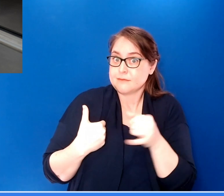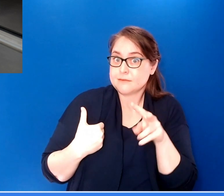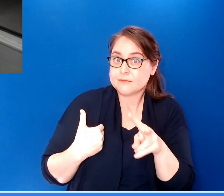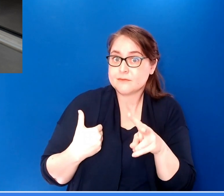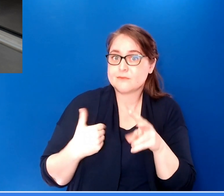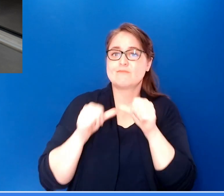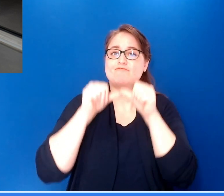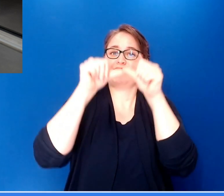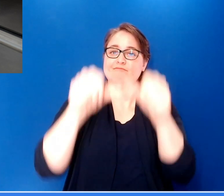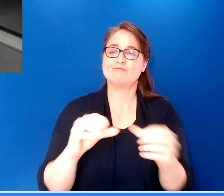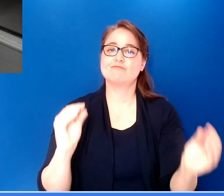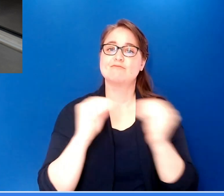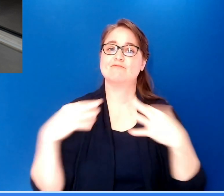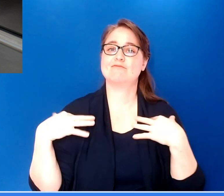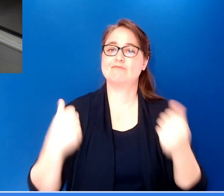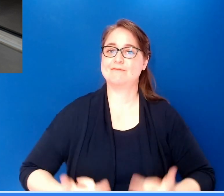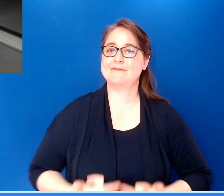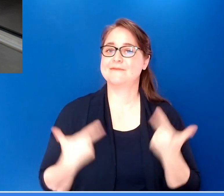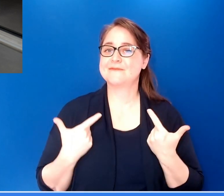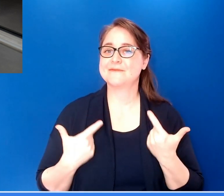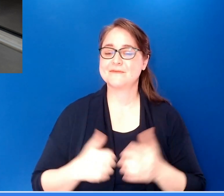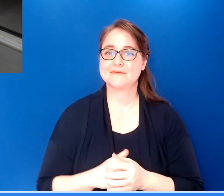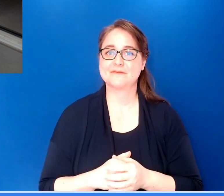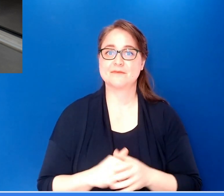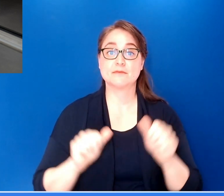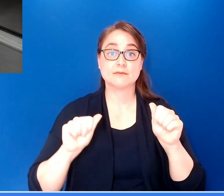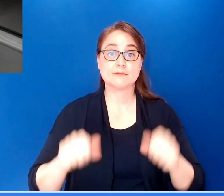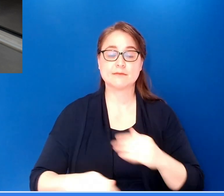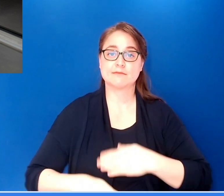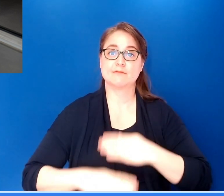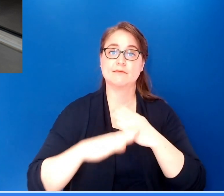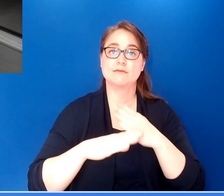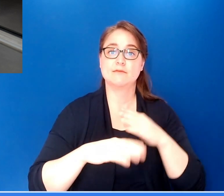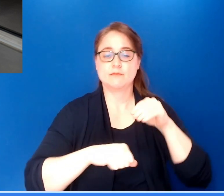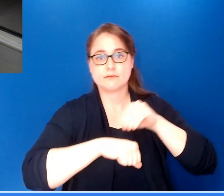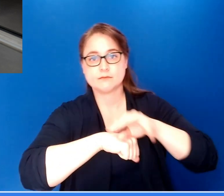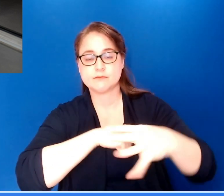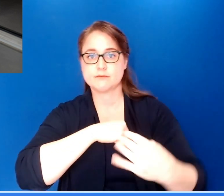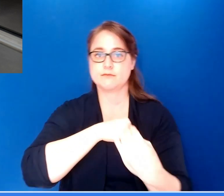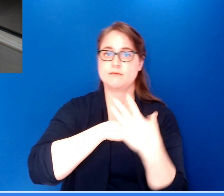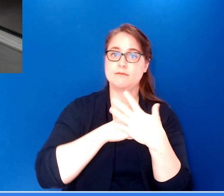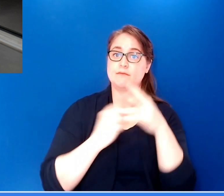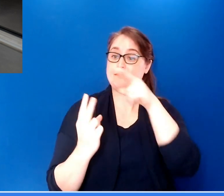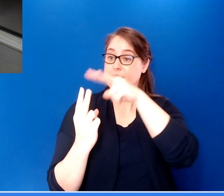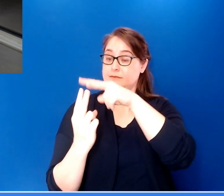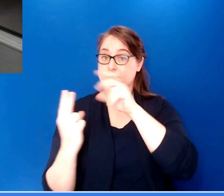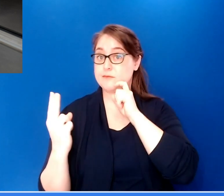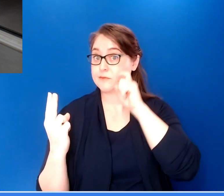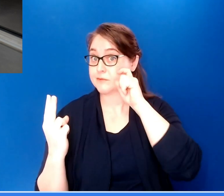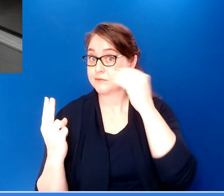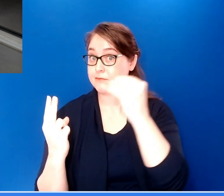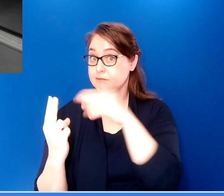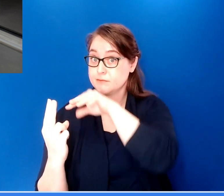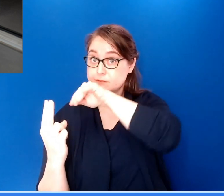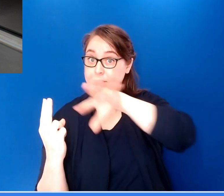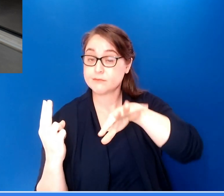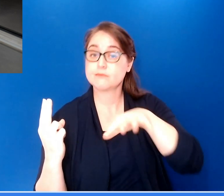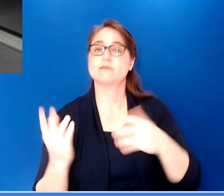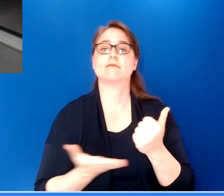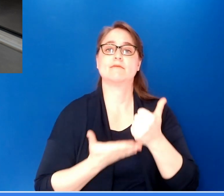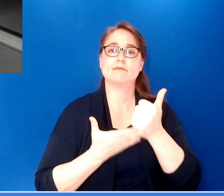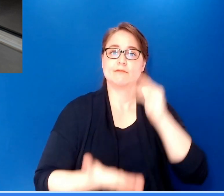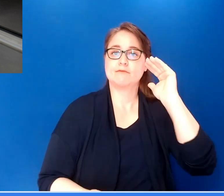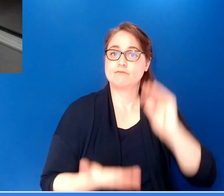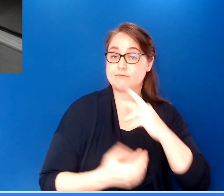transmisión del virus a las parejas sexuales y ayuda a reducir el riesgo de transmisión de las madres a sus hijos. Esto